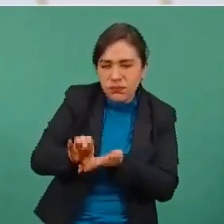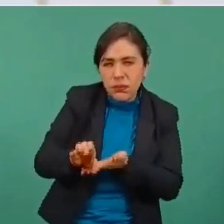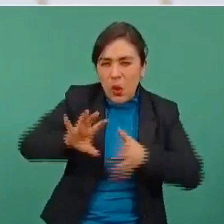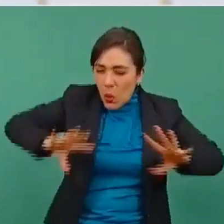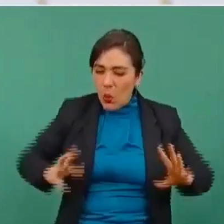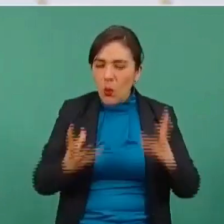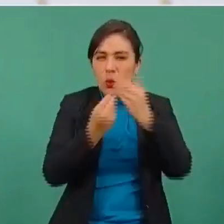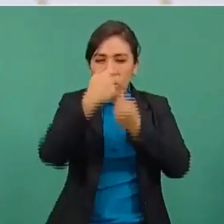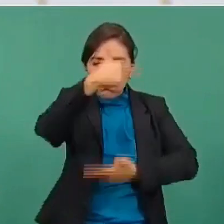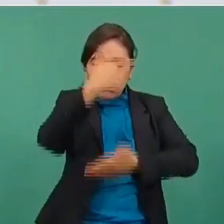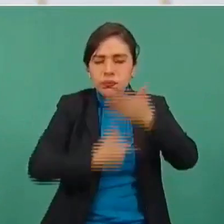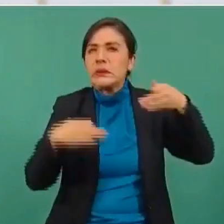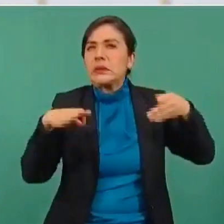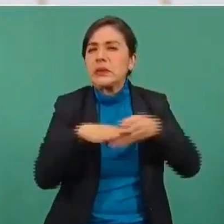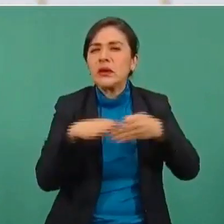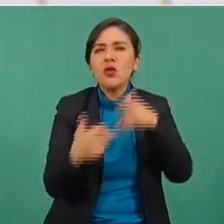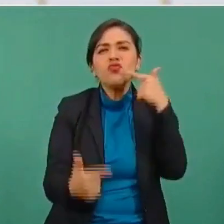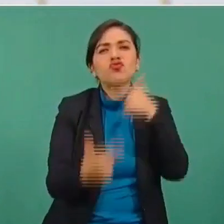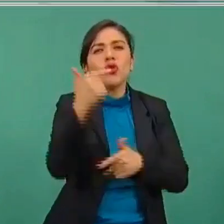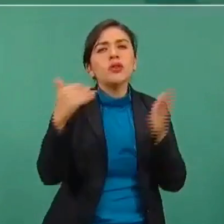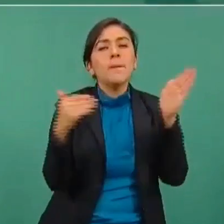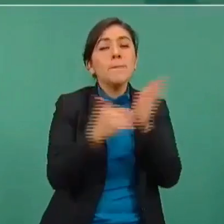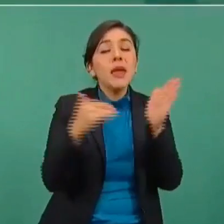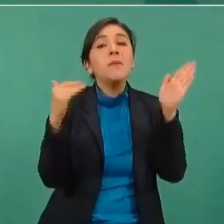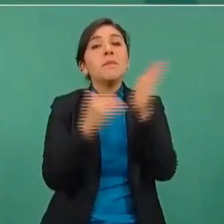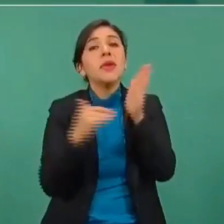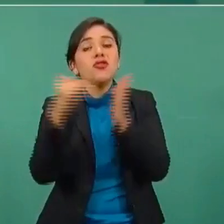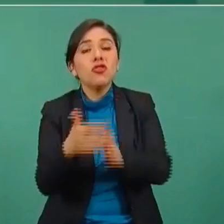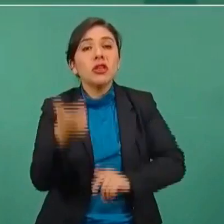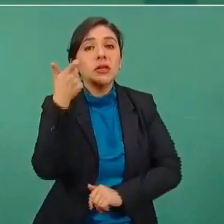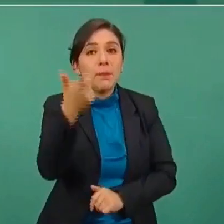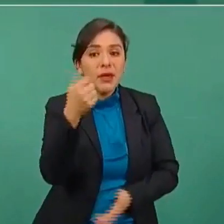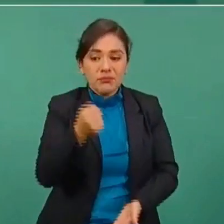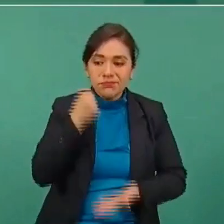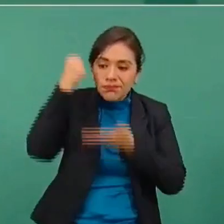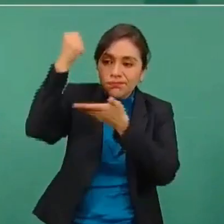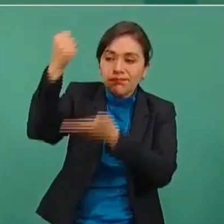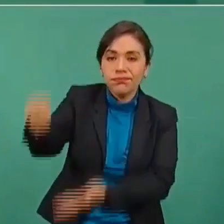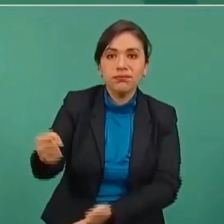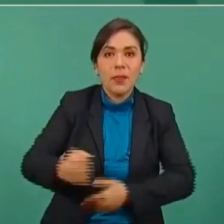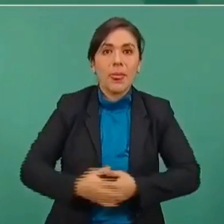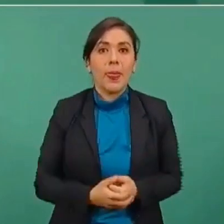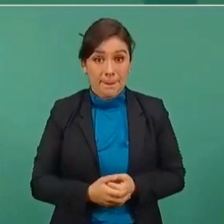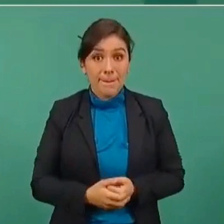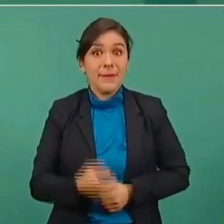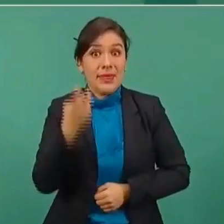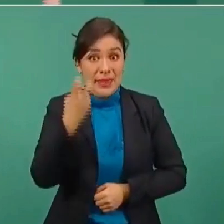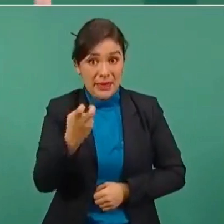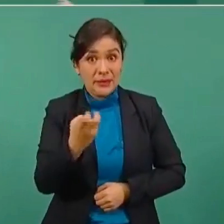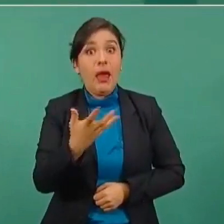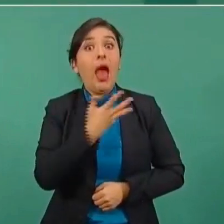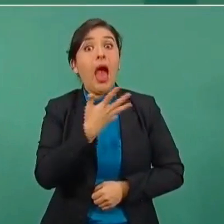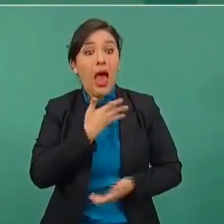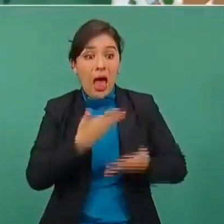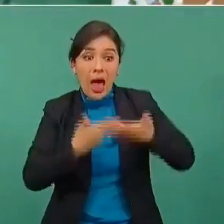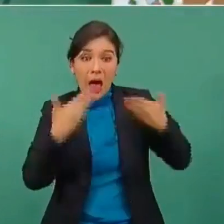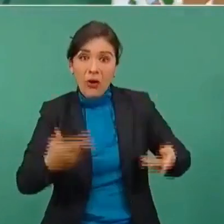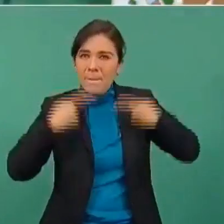de cerca de 12 mil millones de pesos y tenemos trabajando